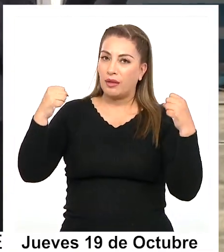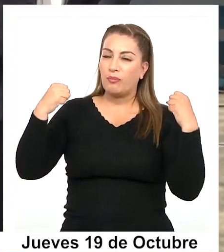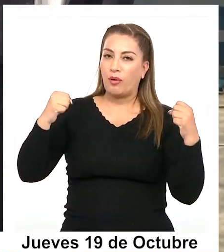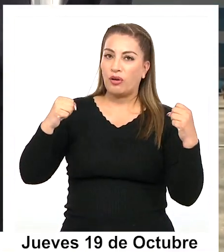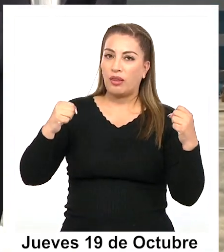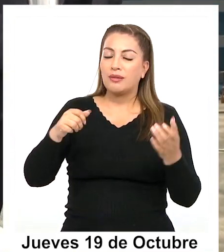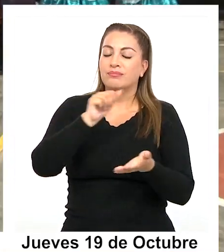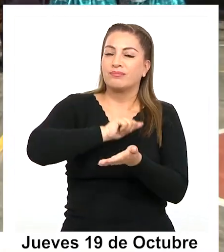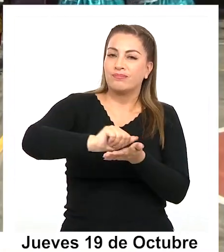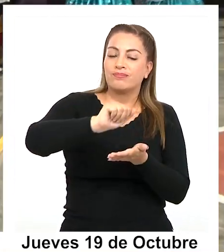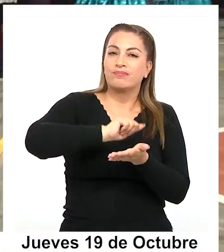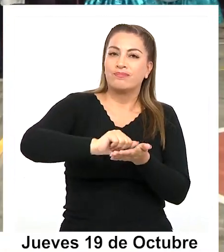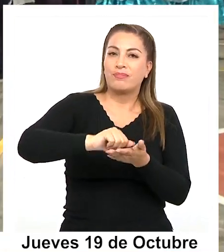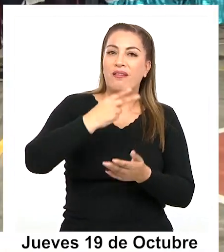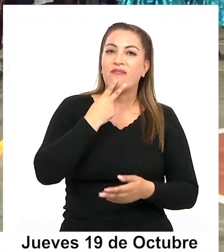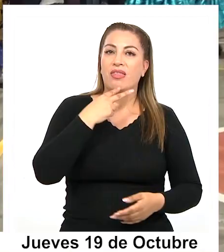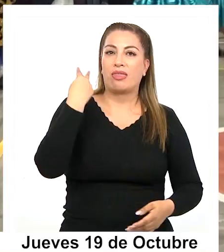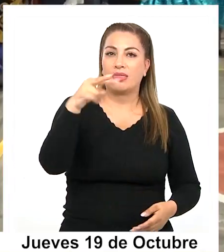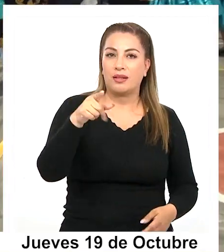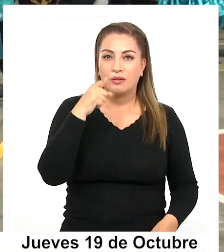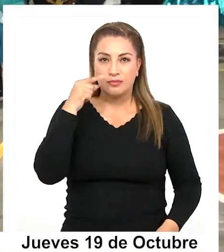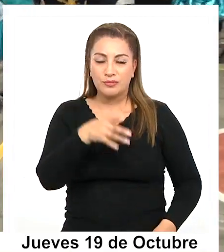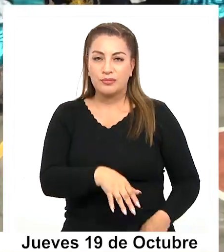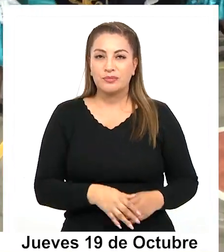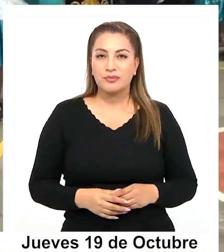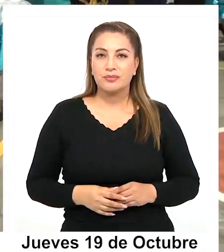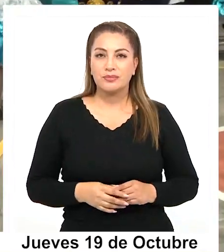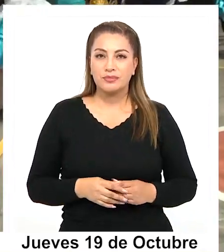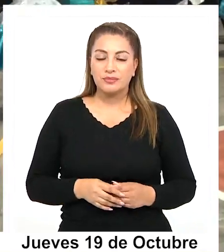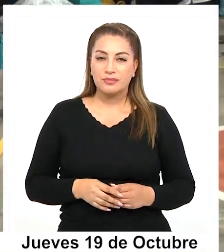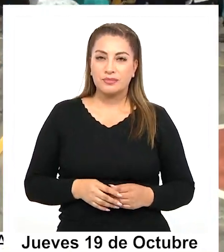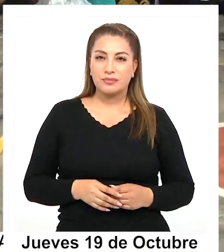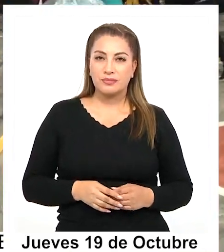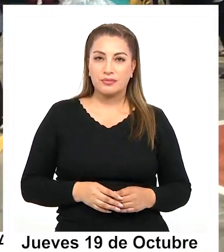y literario a lo largo de su vida. Gracias